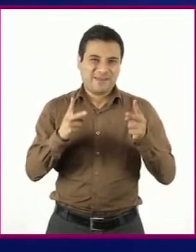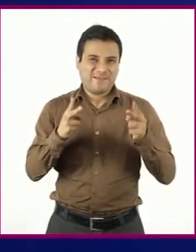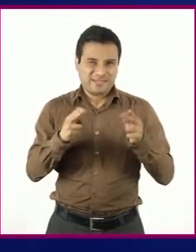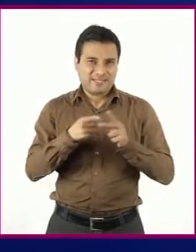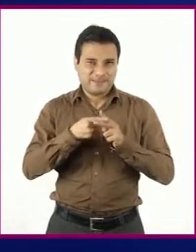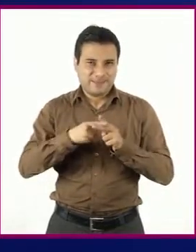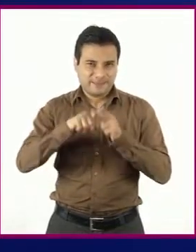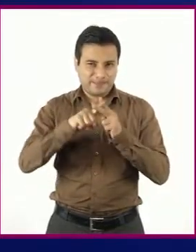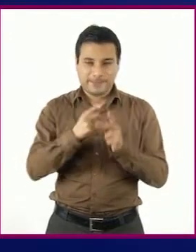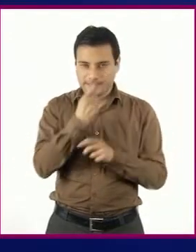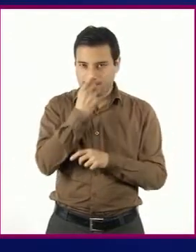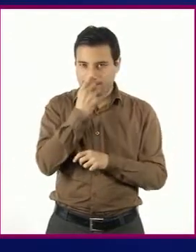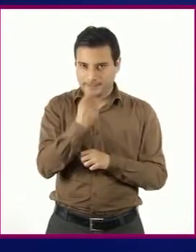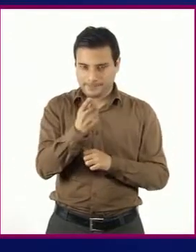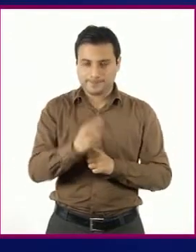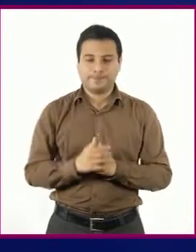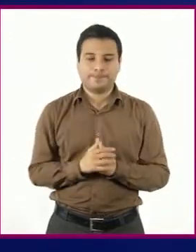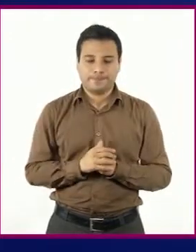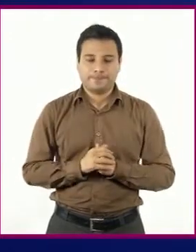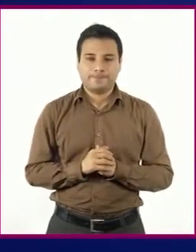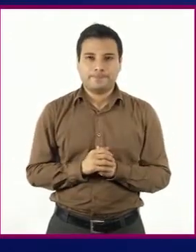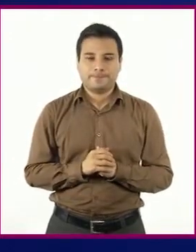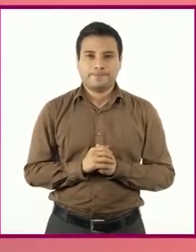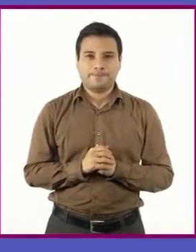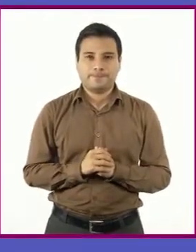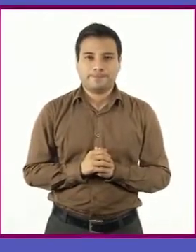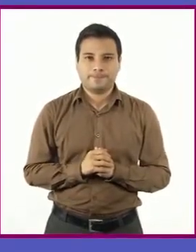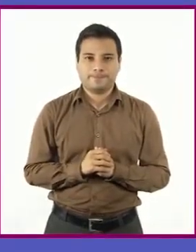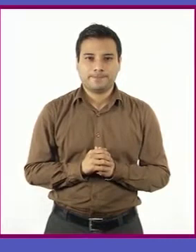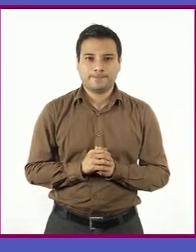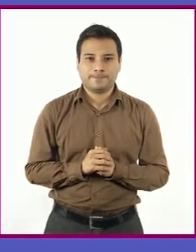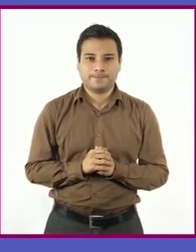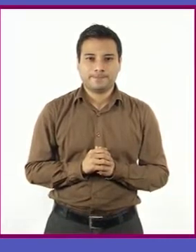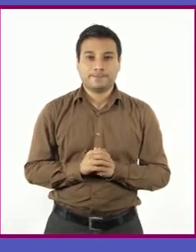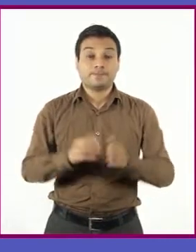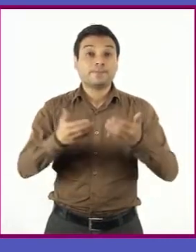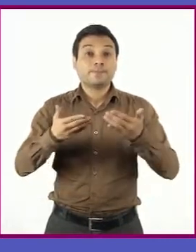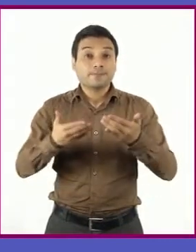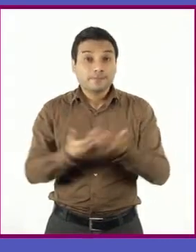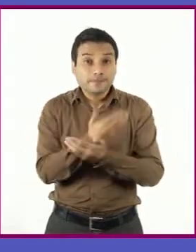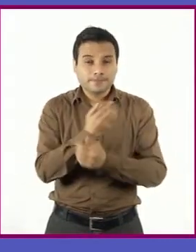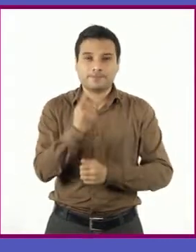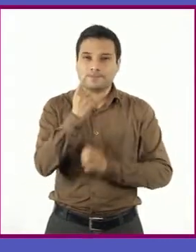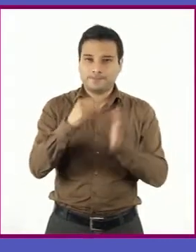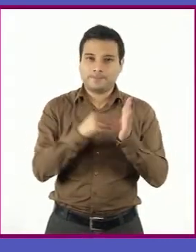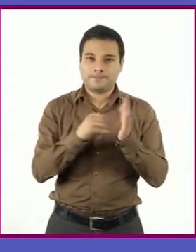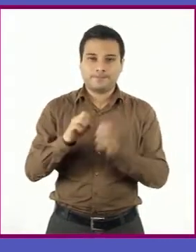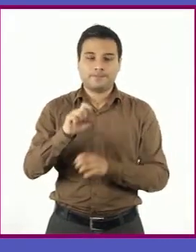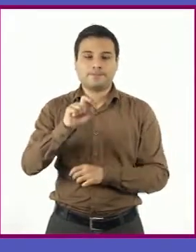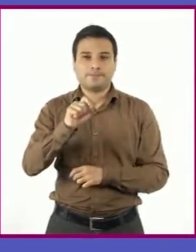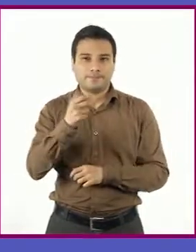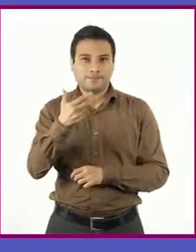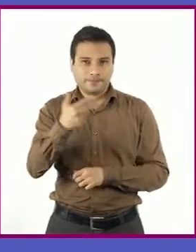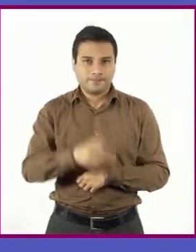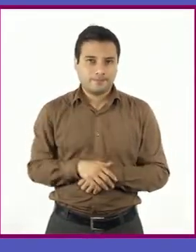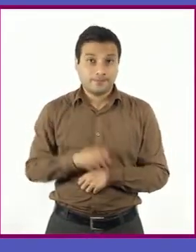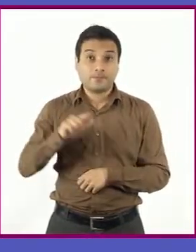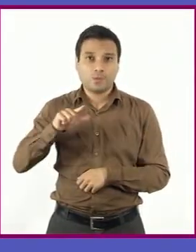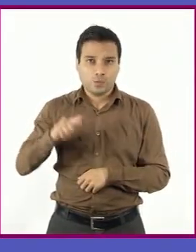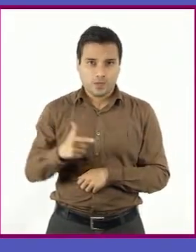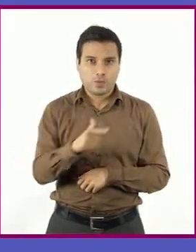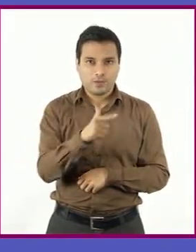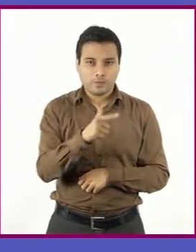autobiografía, Jorge Ibargüingoytia. Nací en 1928 en Guanajuato,